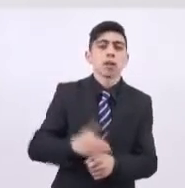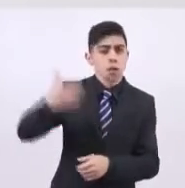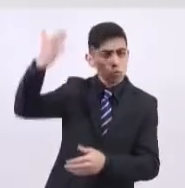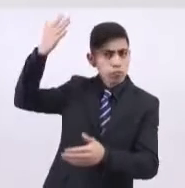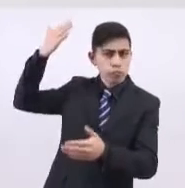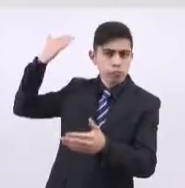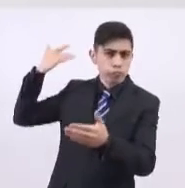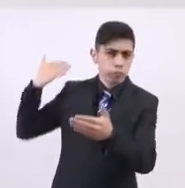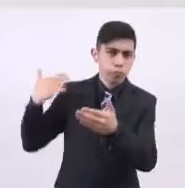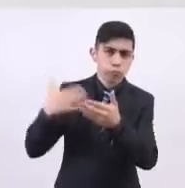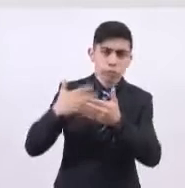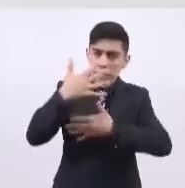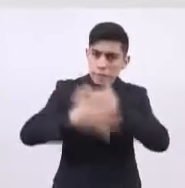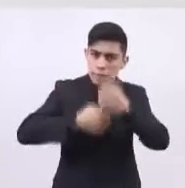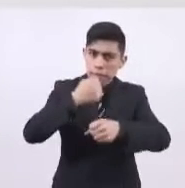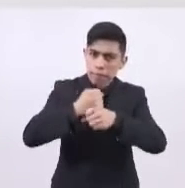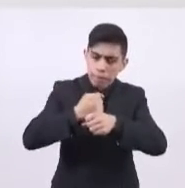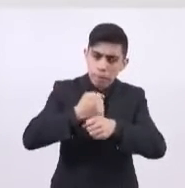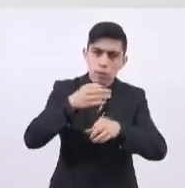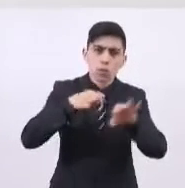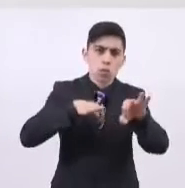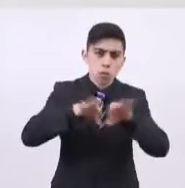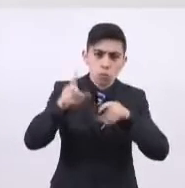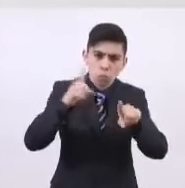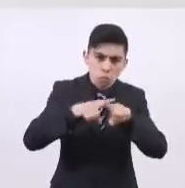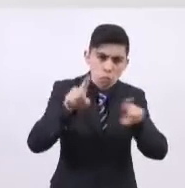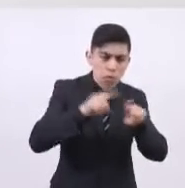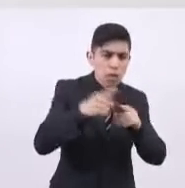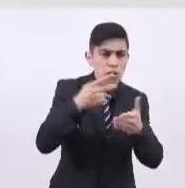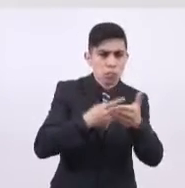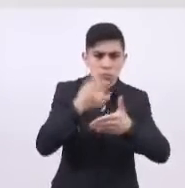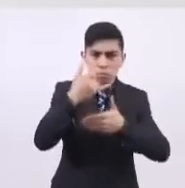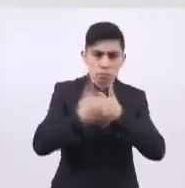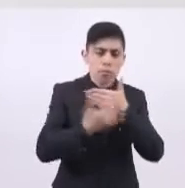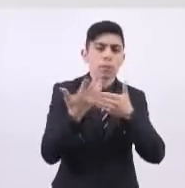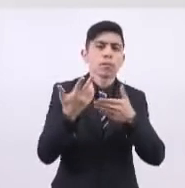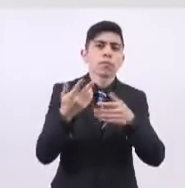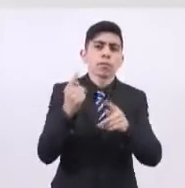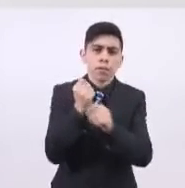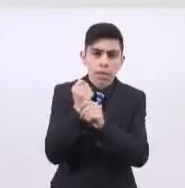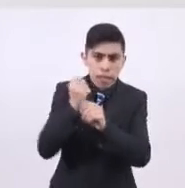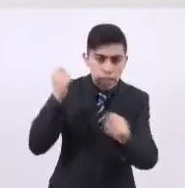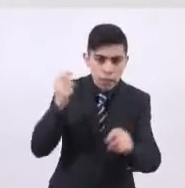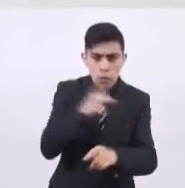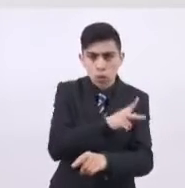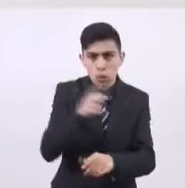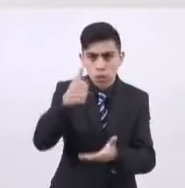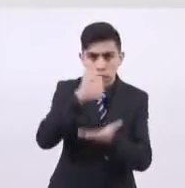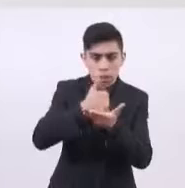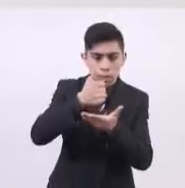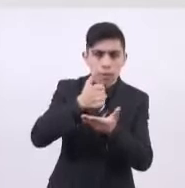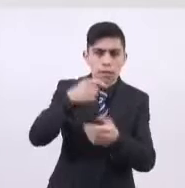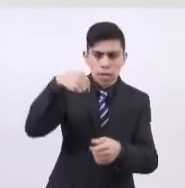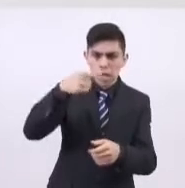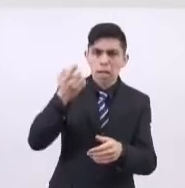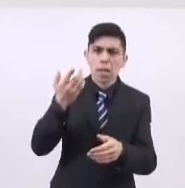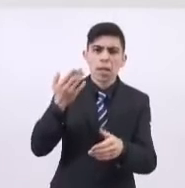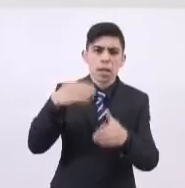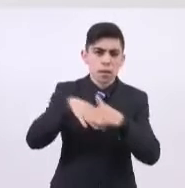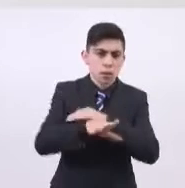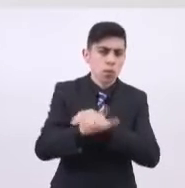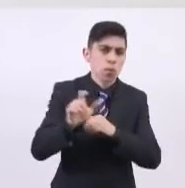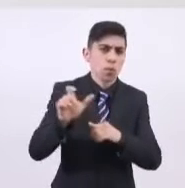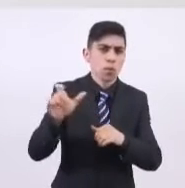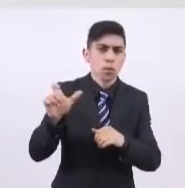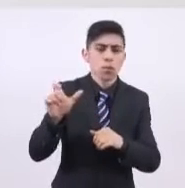quince años en distintos proyectos de transporte público de la ciudad. Él entró al gobierno de la Ciudad de México cuando fui